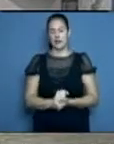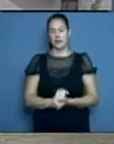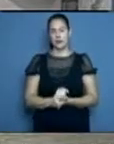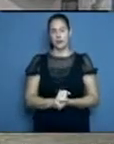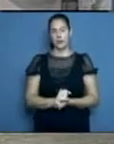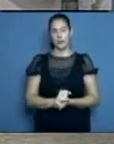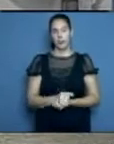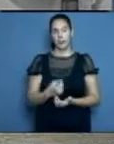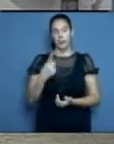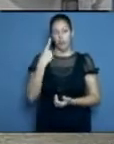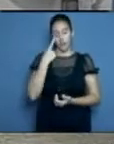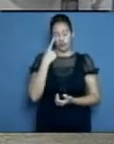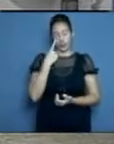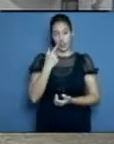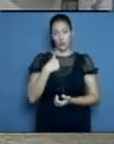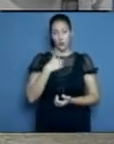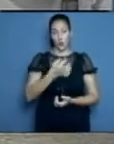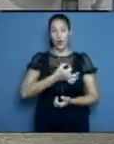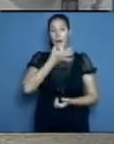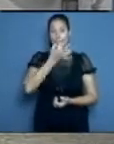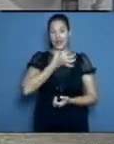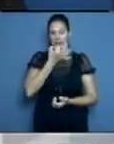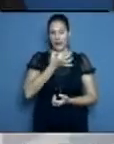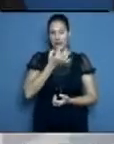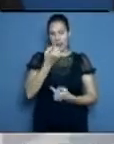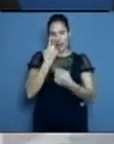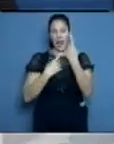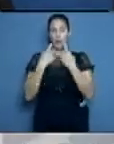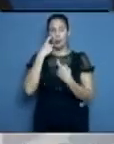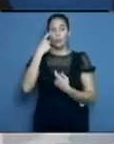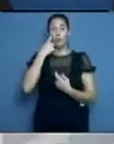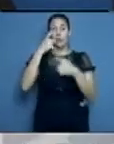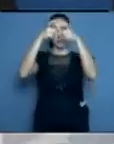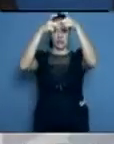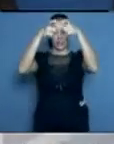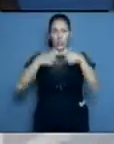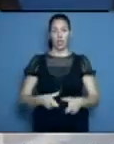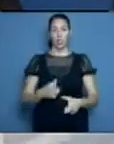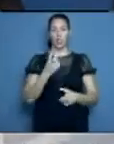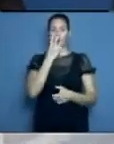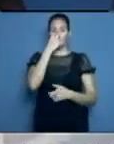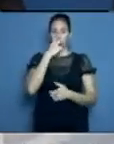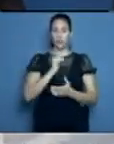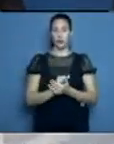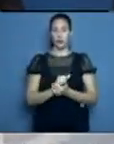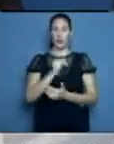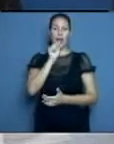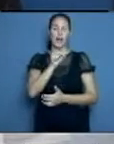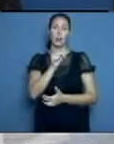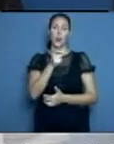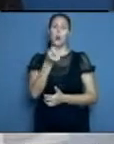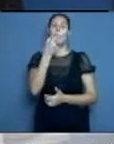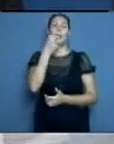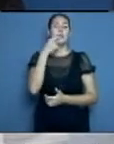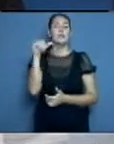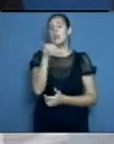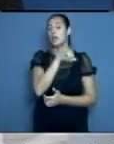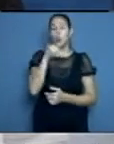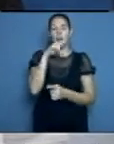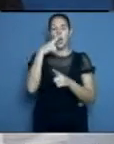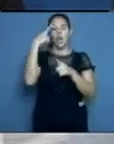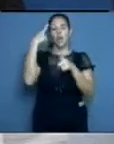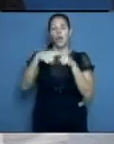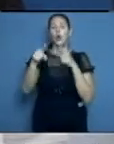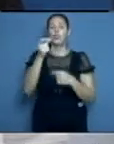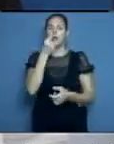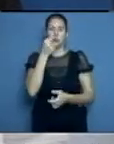comentario sobre el oxígeno en particular. El oxígeno es un medicamento y como todo medicamento tiene indicaciones,